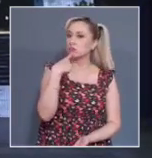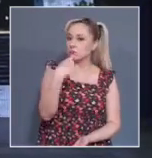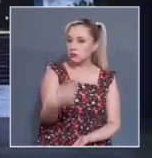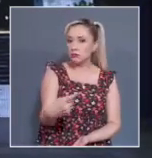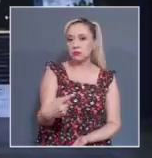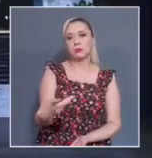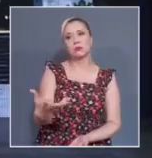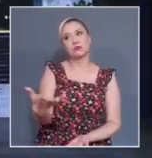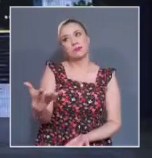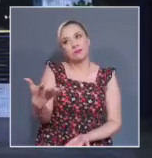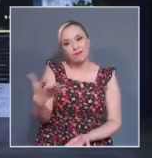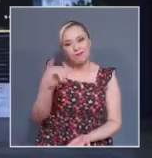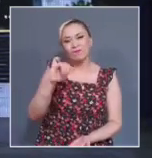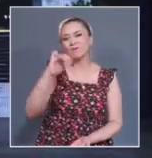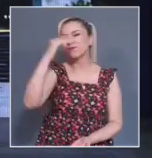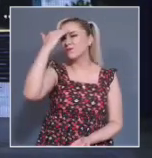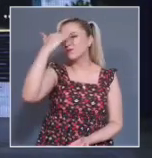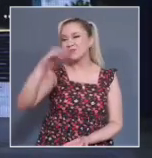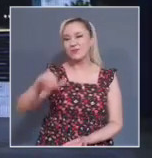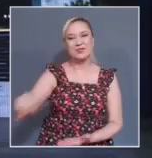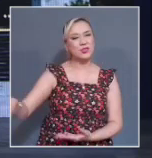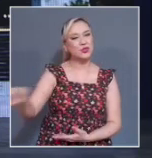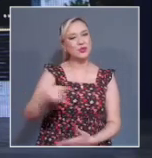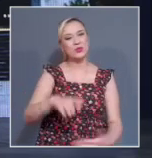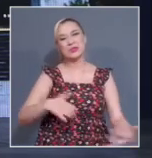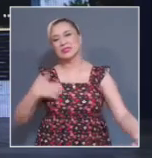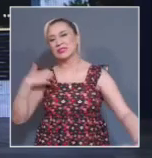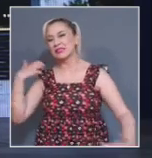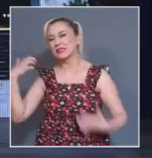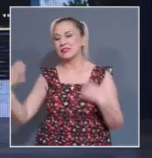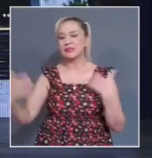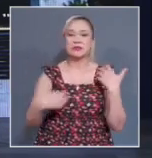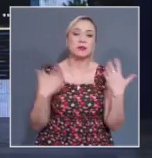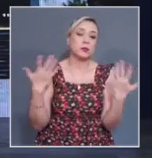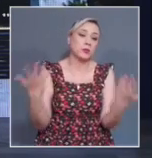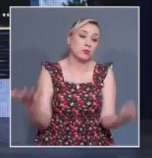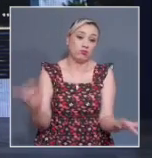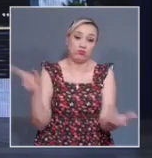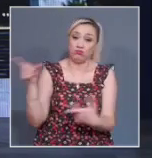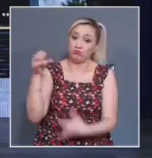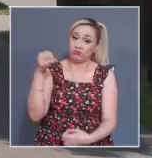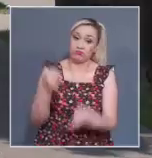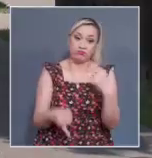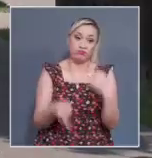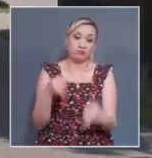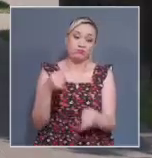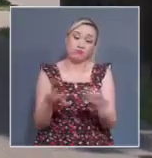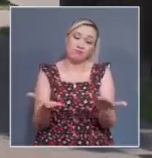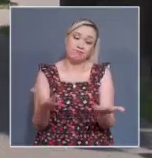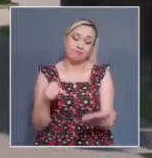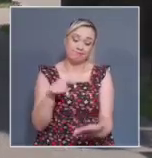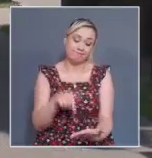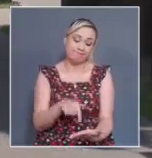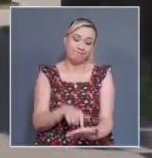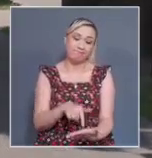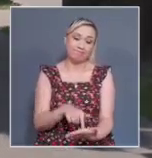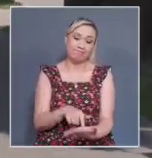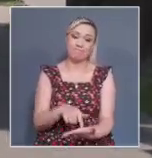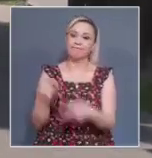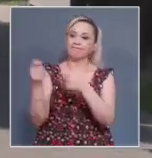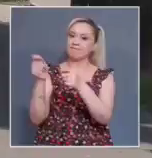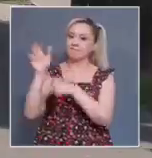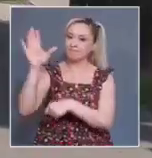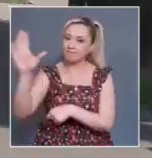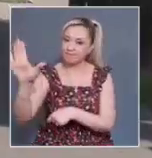genera, es normal que los tribunales ejerzan control sobre los actos parlamentarios. El control judicial